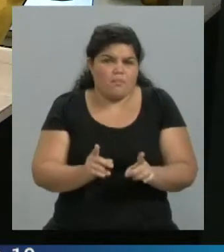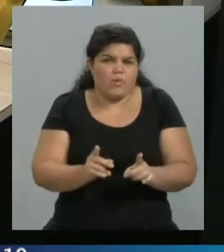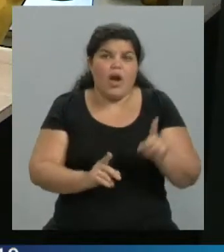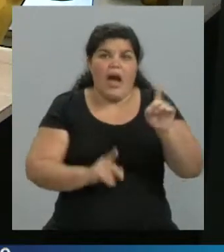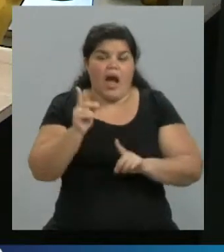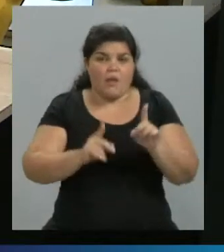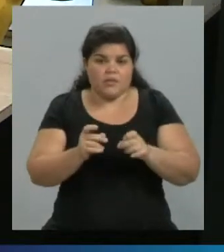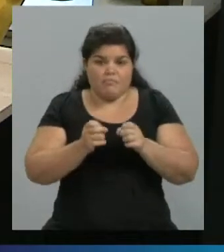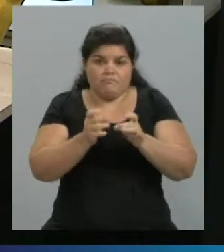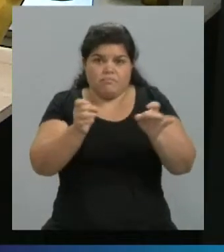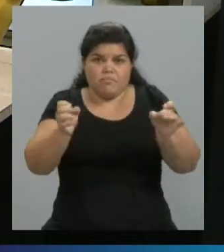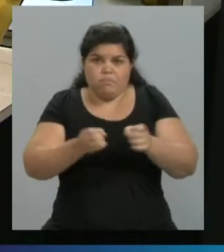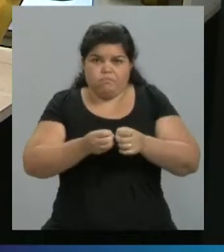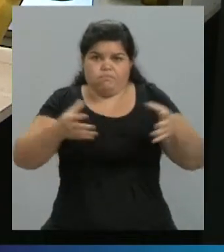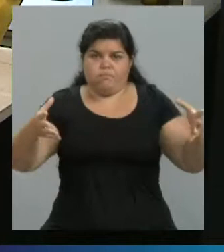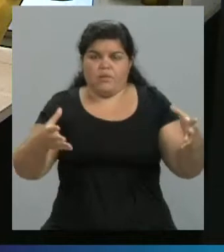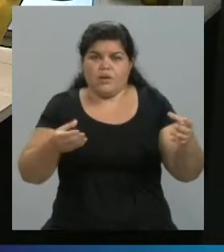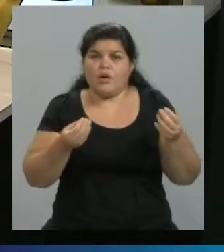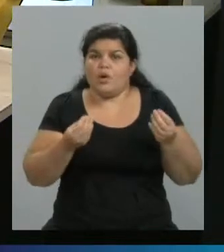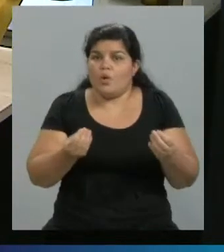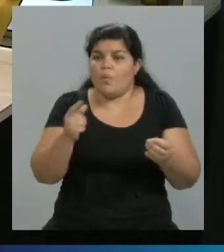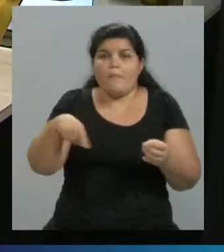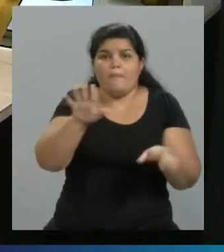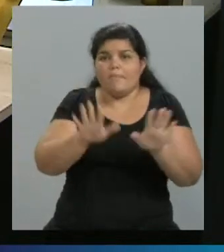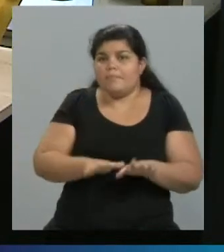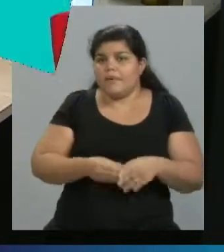más fuerte, no? Sí. ¿Hay camas? ¿Cómo están preparados?